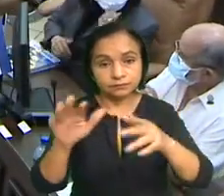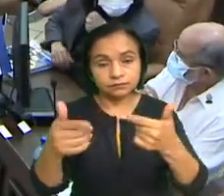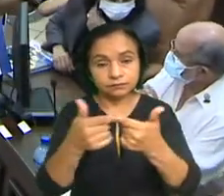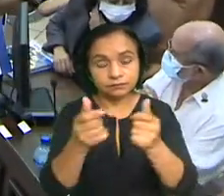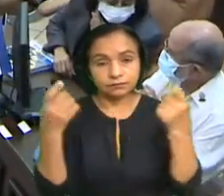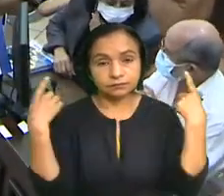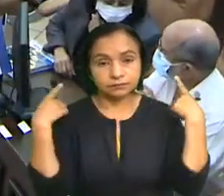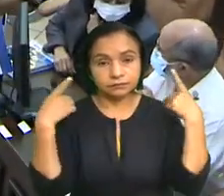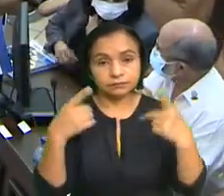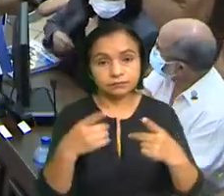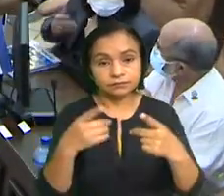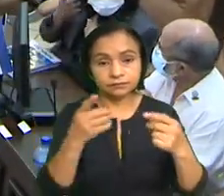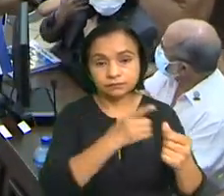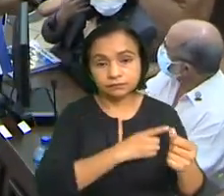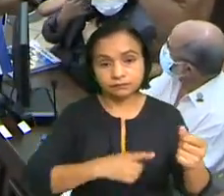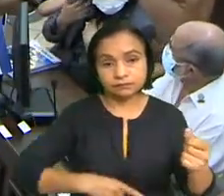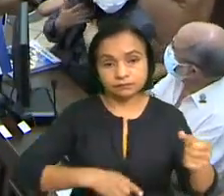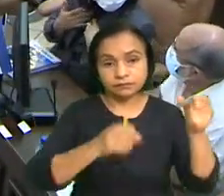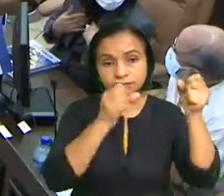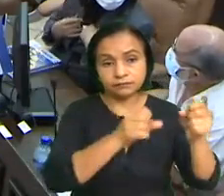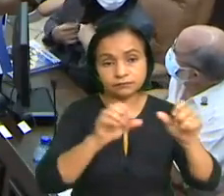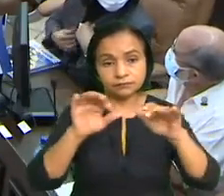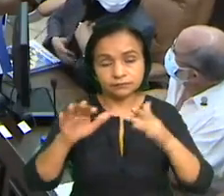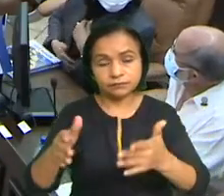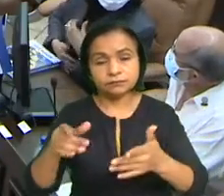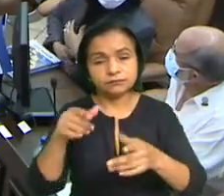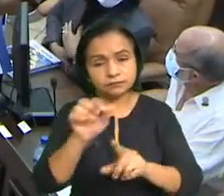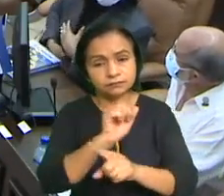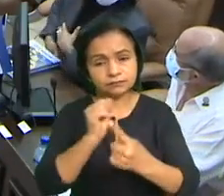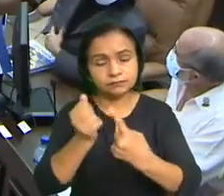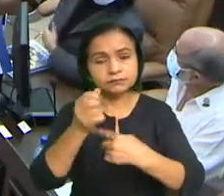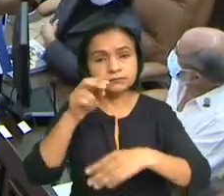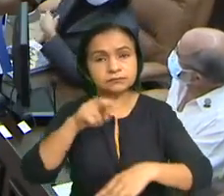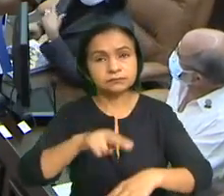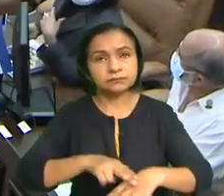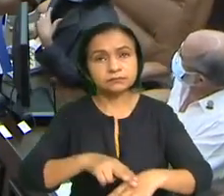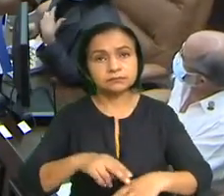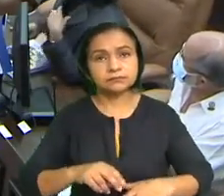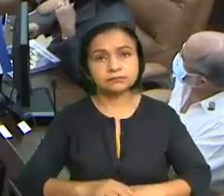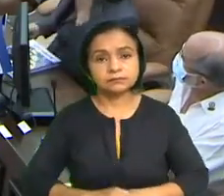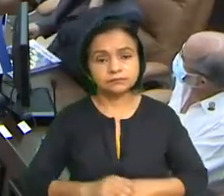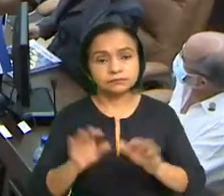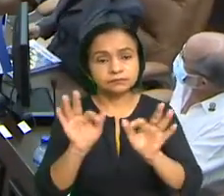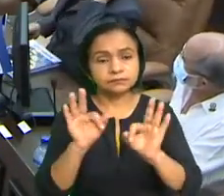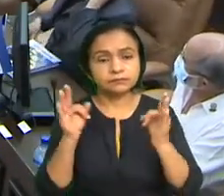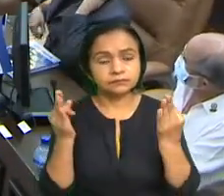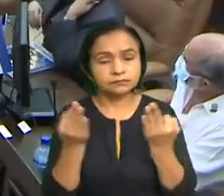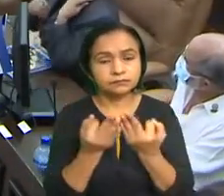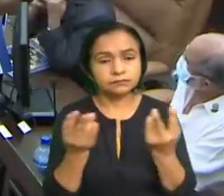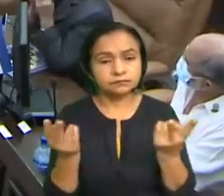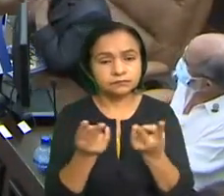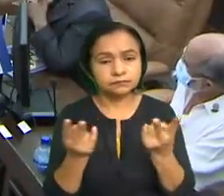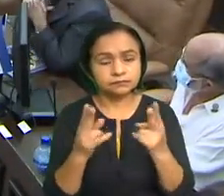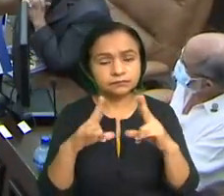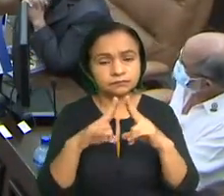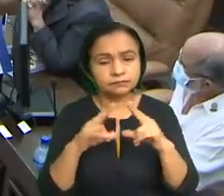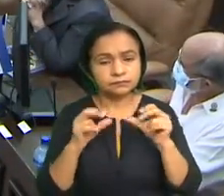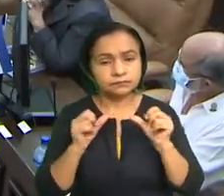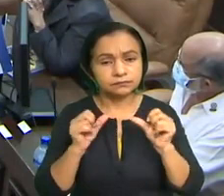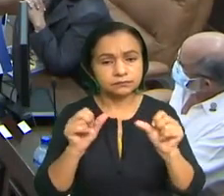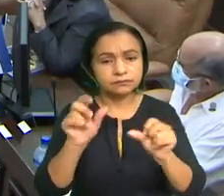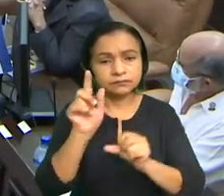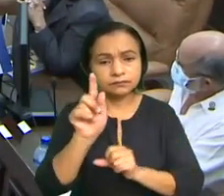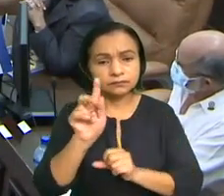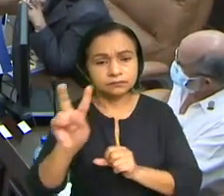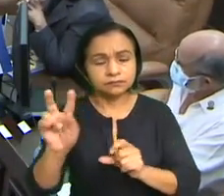diputados y diputadas que integran este plenario de la Asamblea Nacional, a las familias nicaragüenses que nos siguen a través del canal